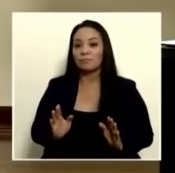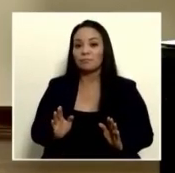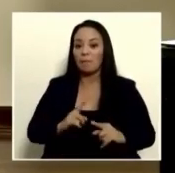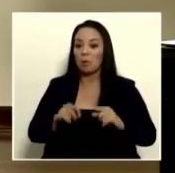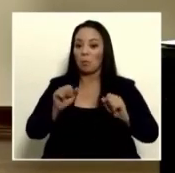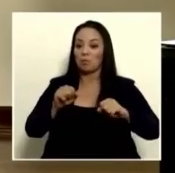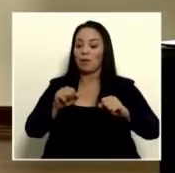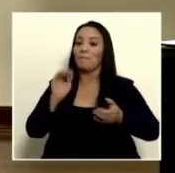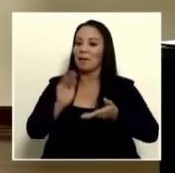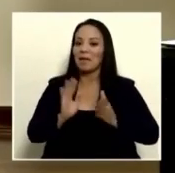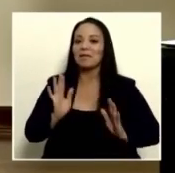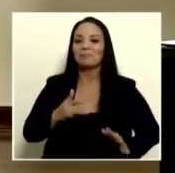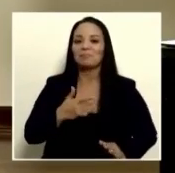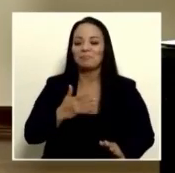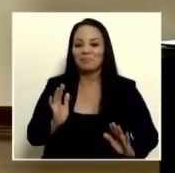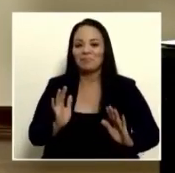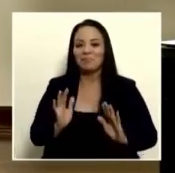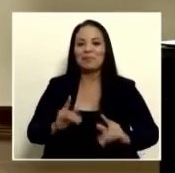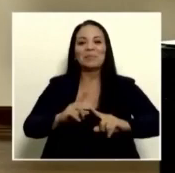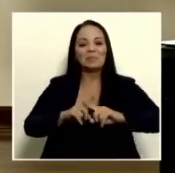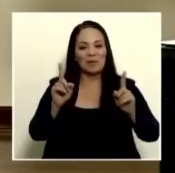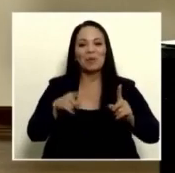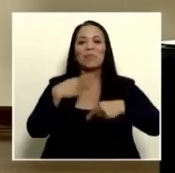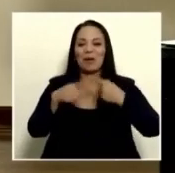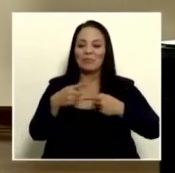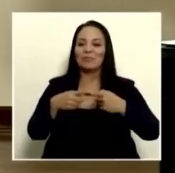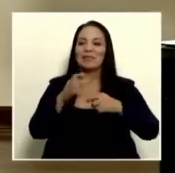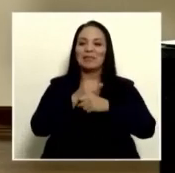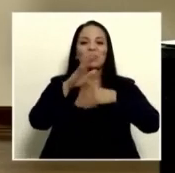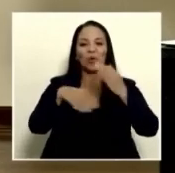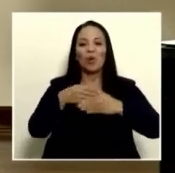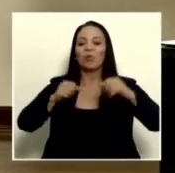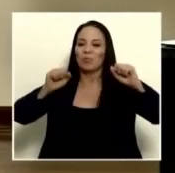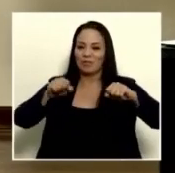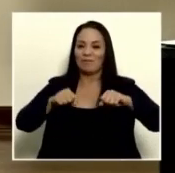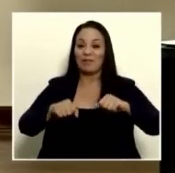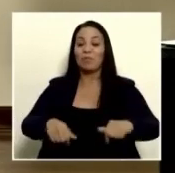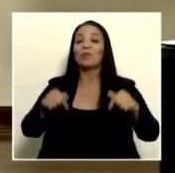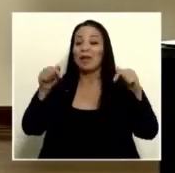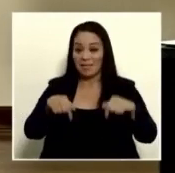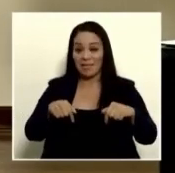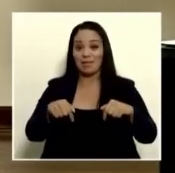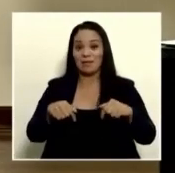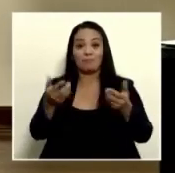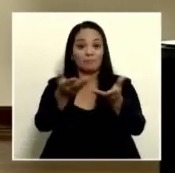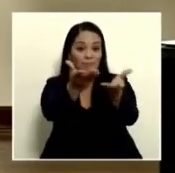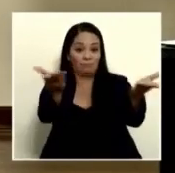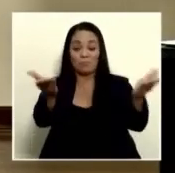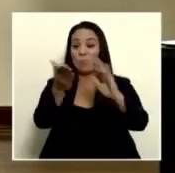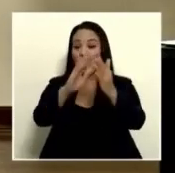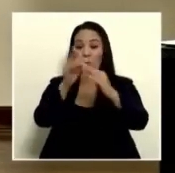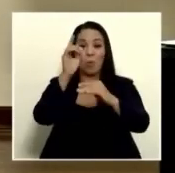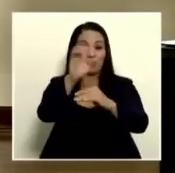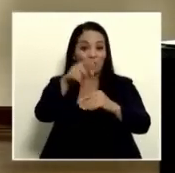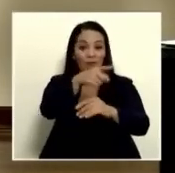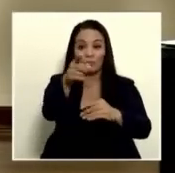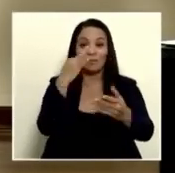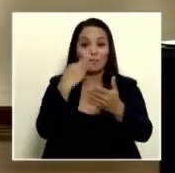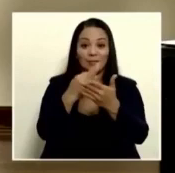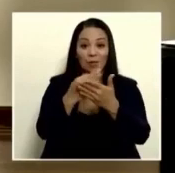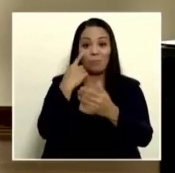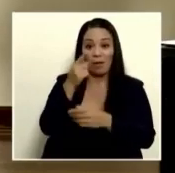pequeña pero vamos a hacer lo posible porque aquí al frente del pueblo de Costa Rica estos dos ministros están